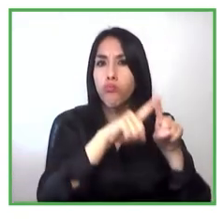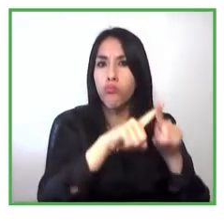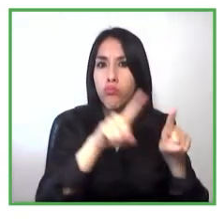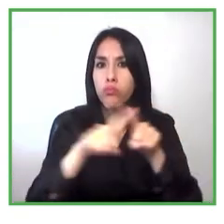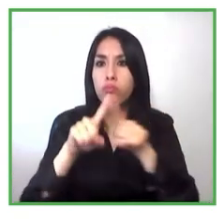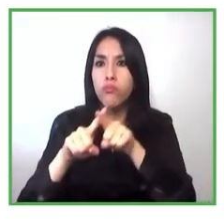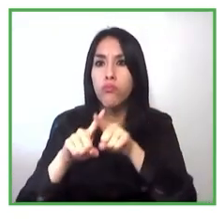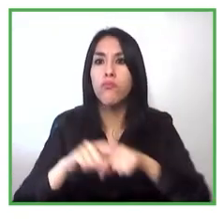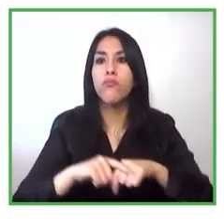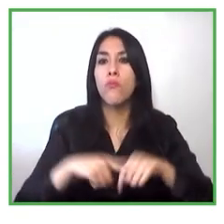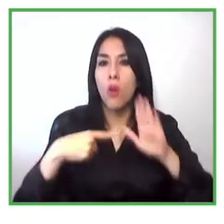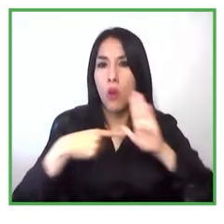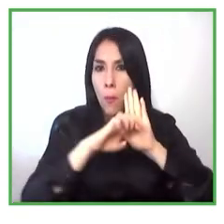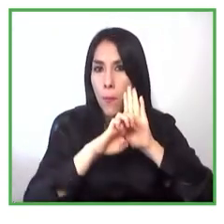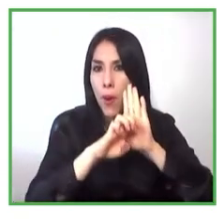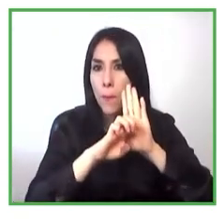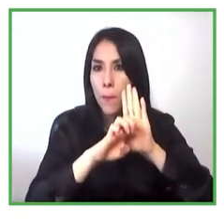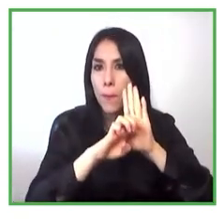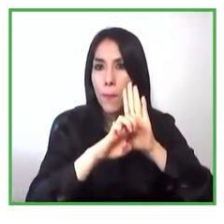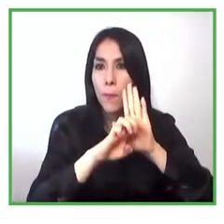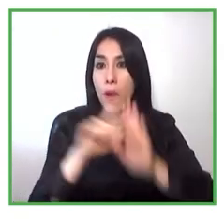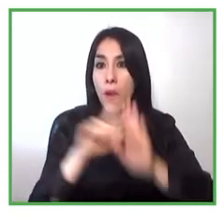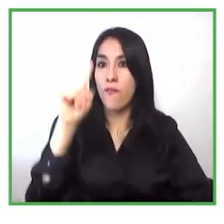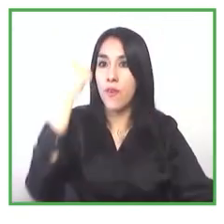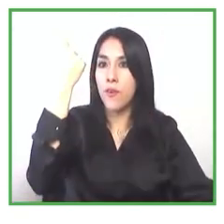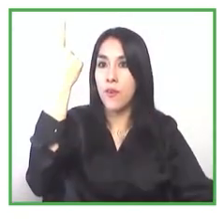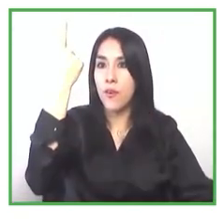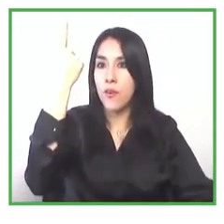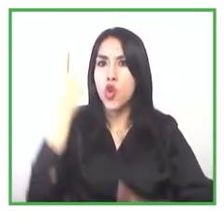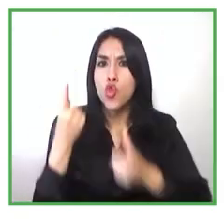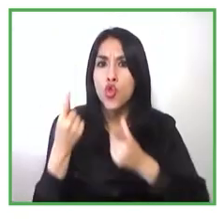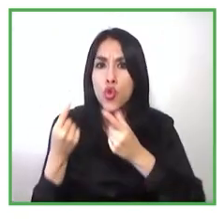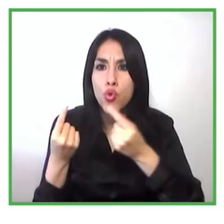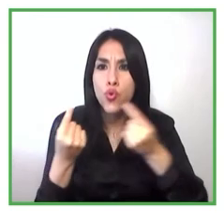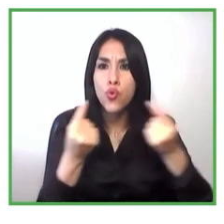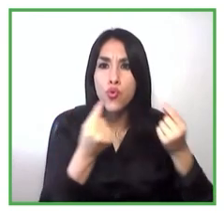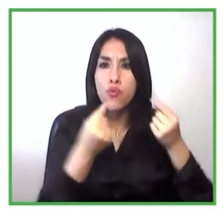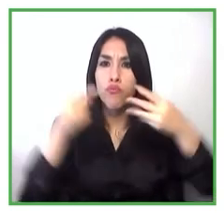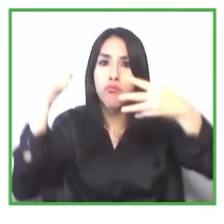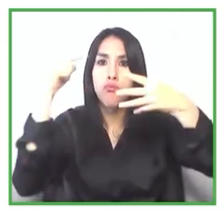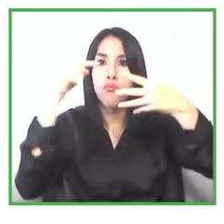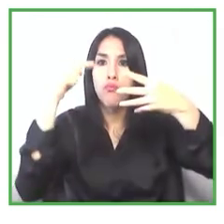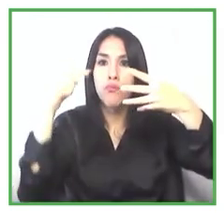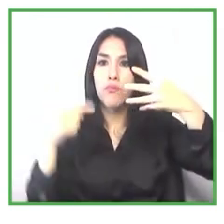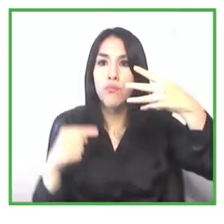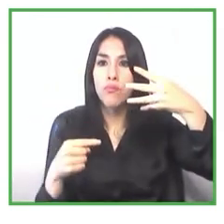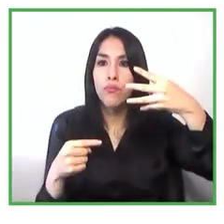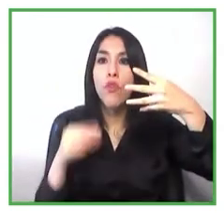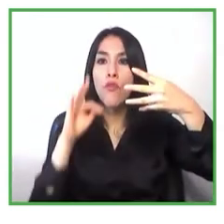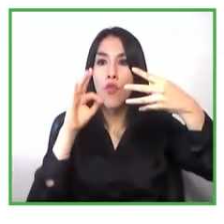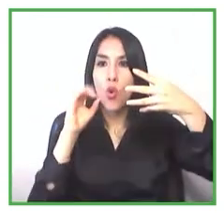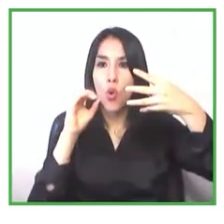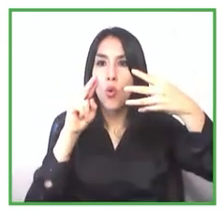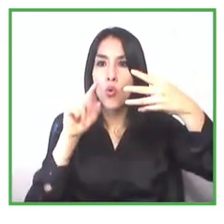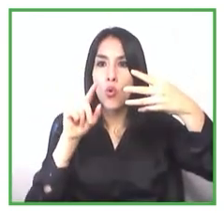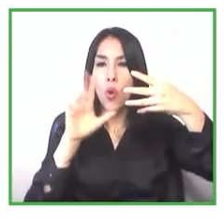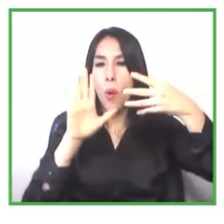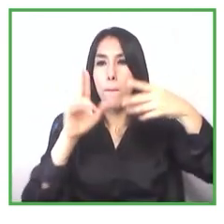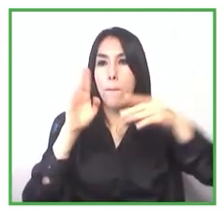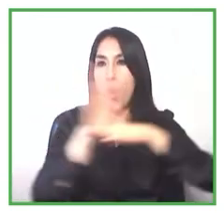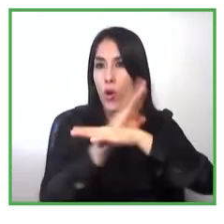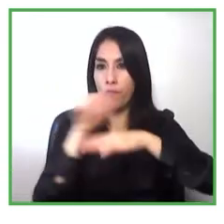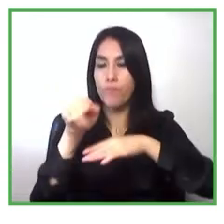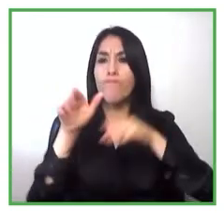la evaluación la focus group donde nosotros hablamos con ellos y sobre los desafíos